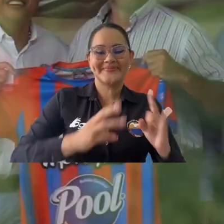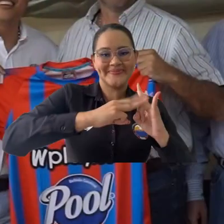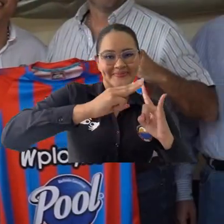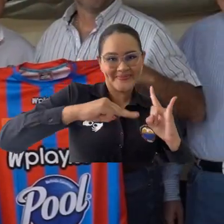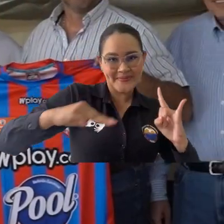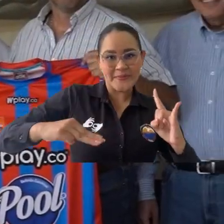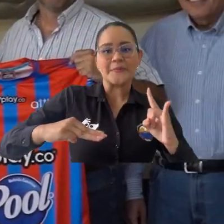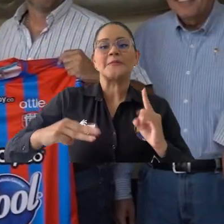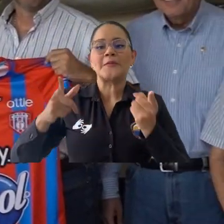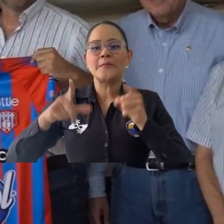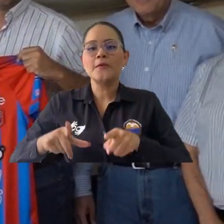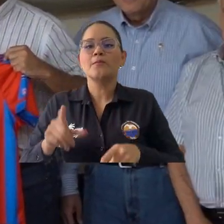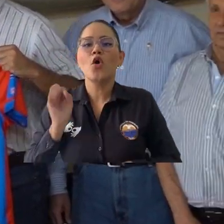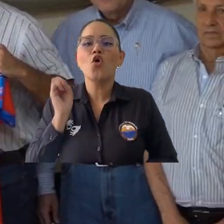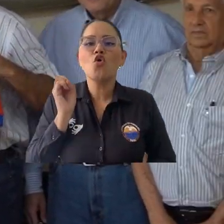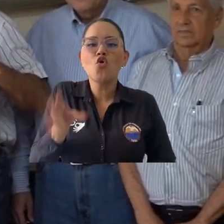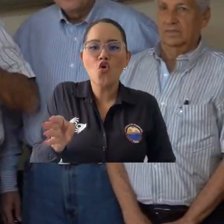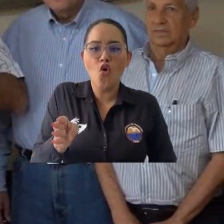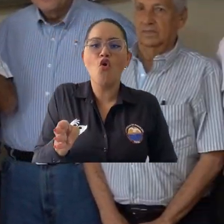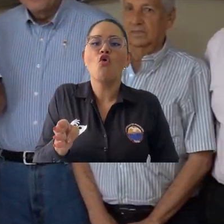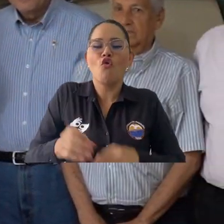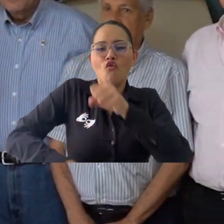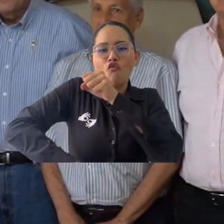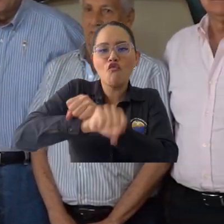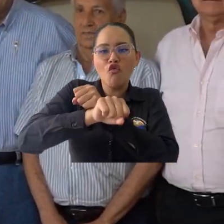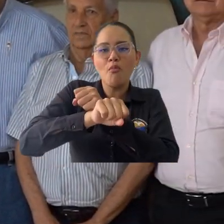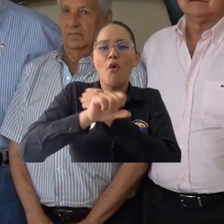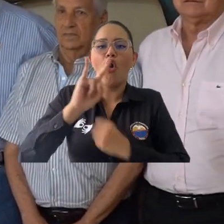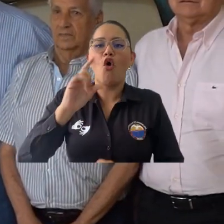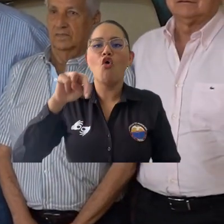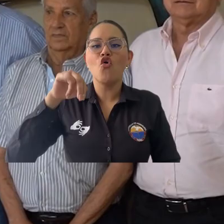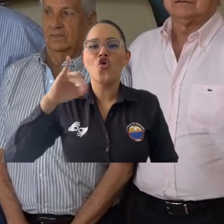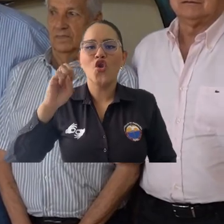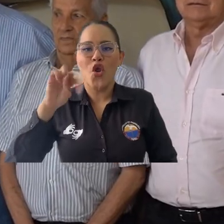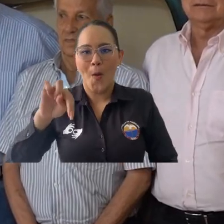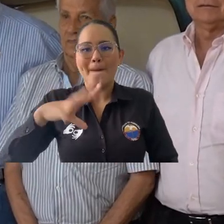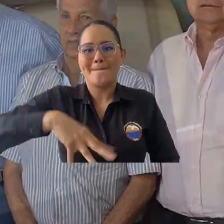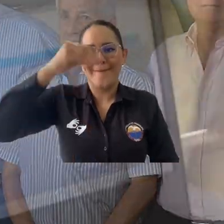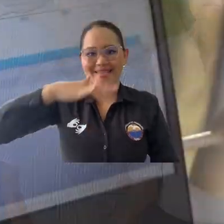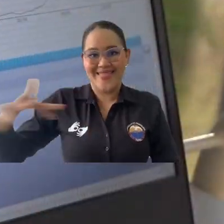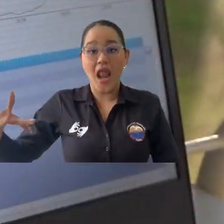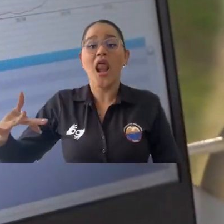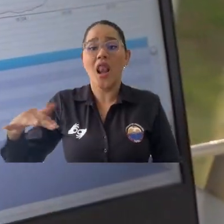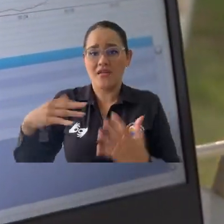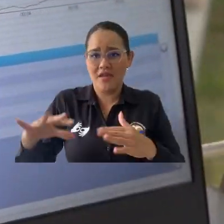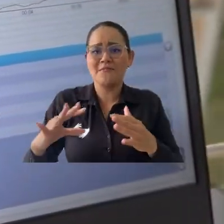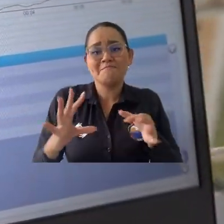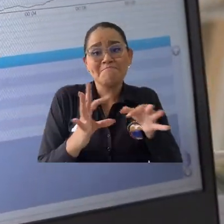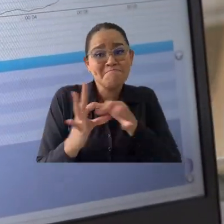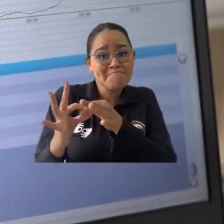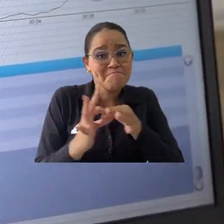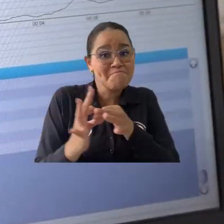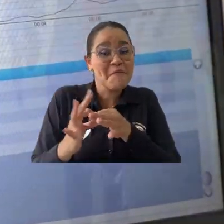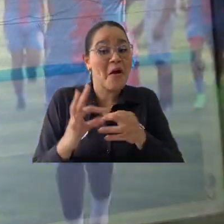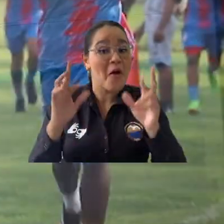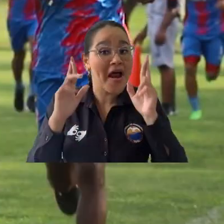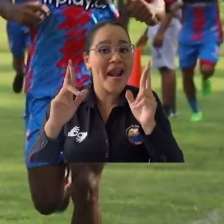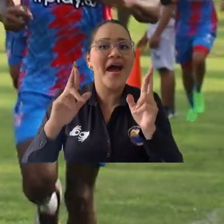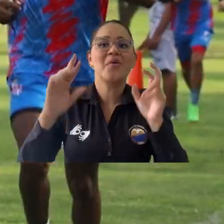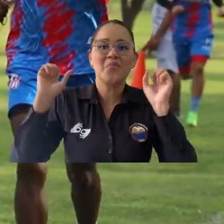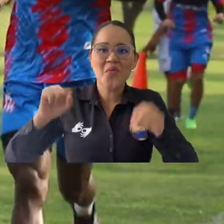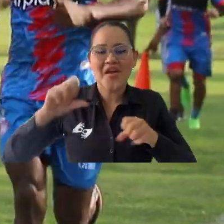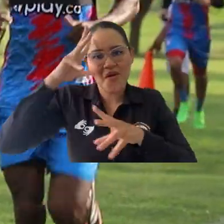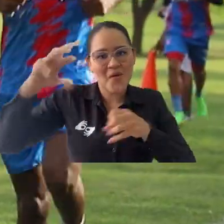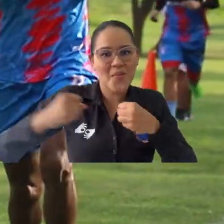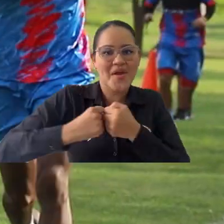La Universidad del Magdalena y el club de fútbol Unión Magdalena se dieron la mano y aspiran a firmar un convenio para abrir las puertas de la educación